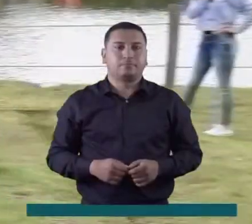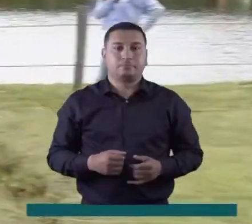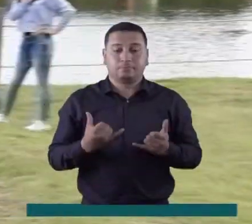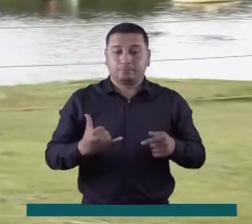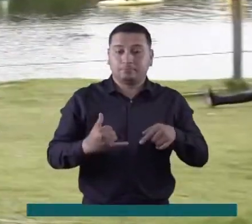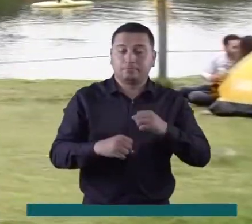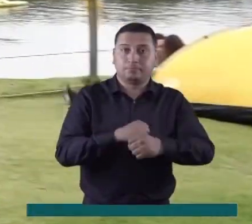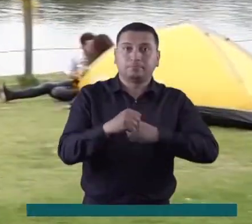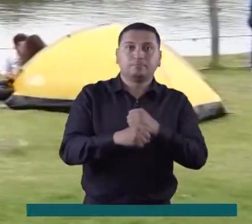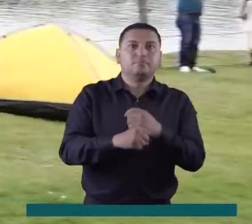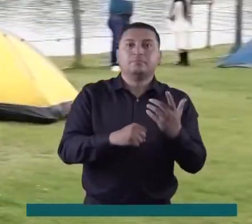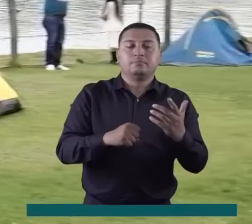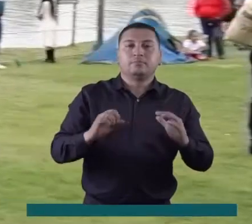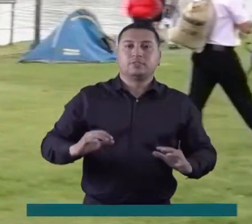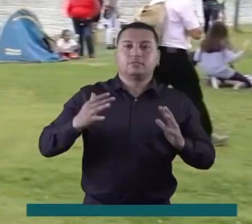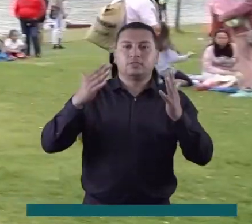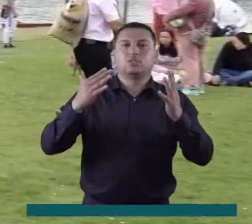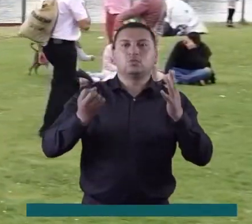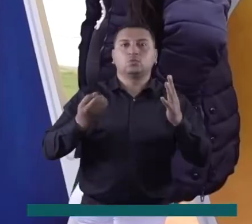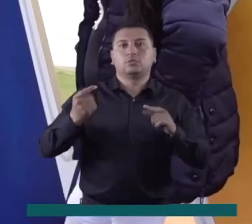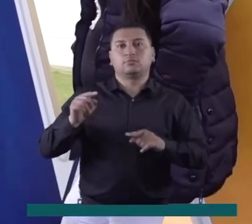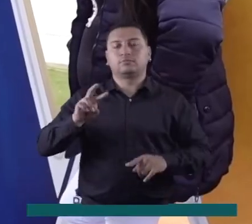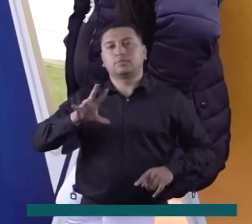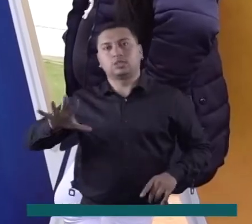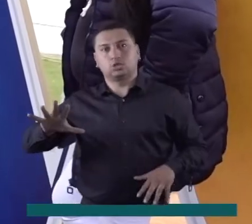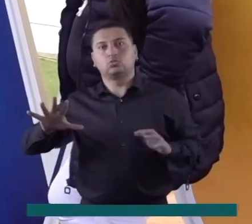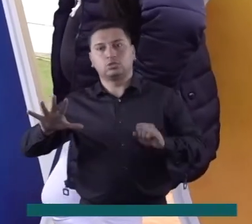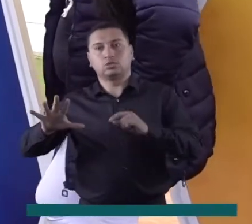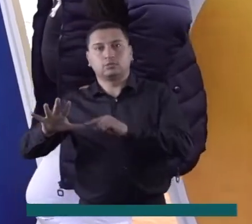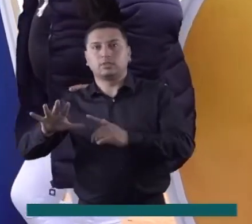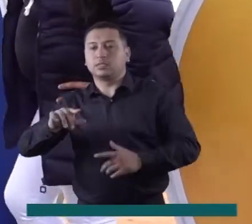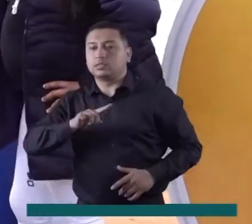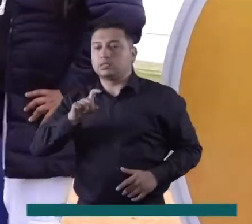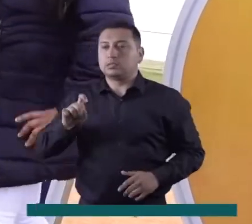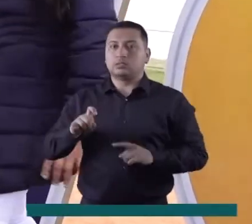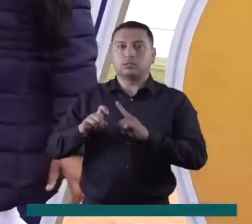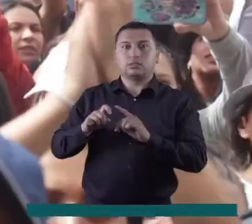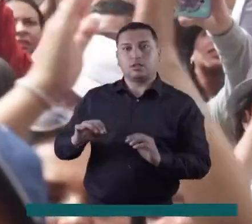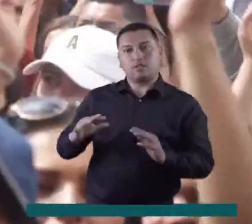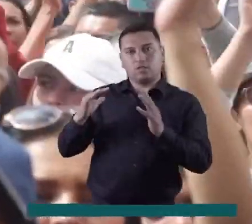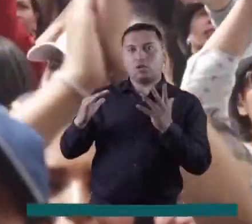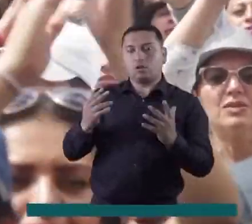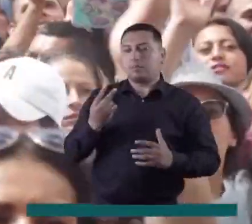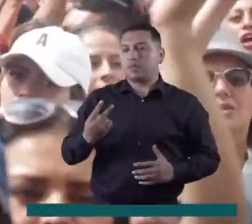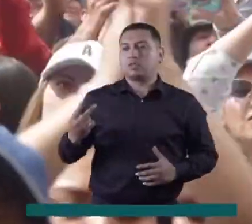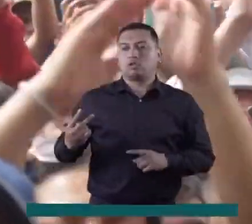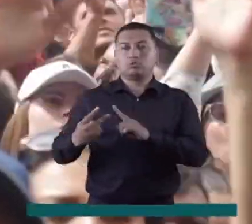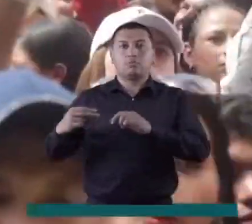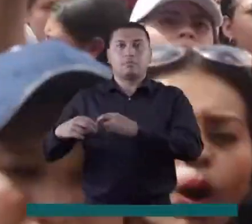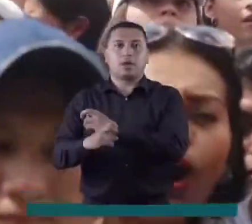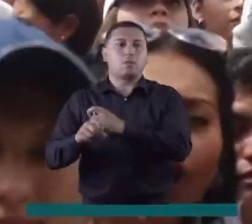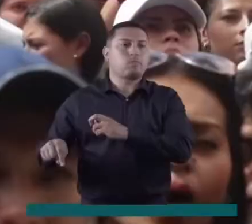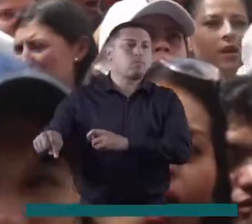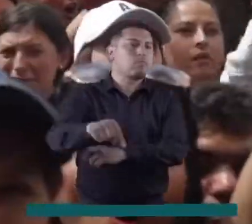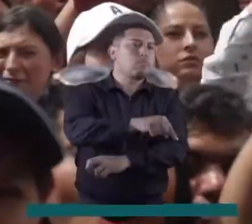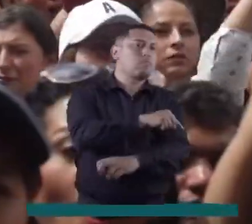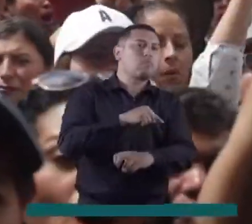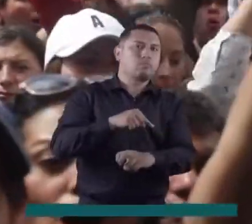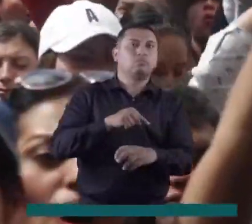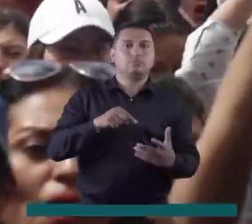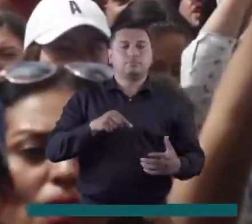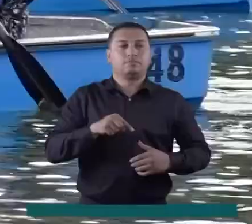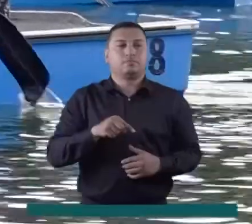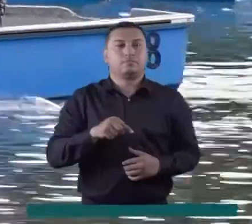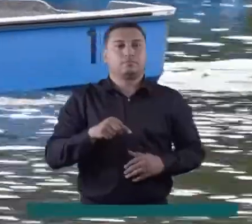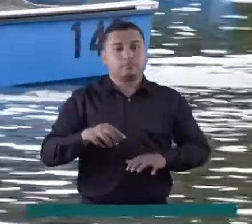Este año el festival celebra su edición número 25 con 66 eventos en 22 parques y escenarios a lo largo de toda la